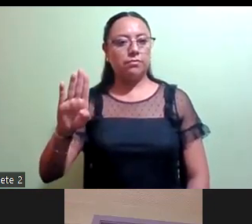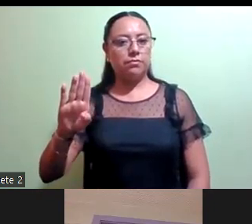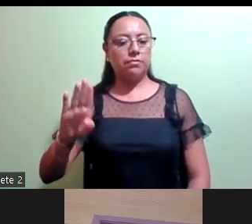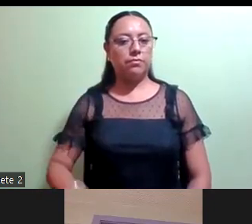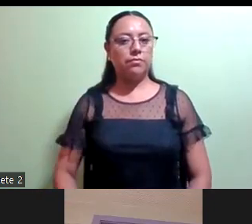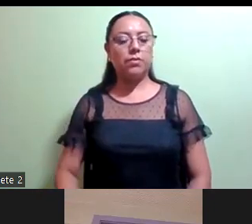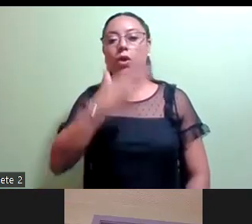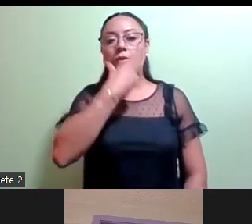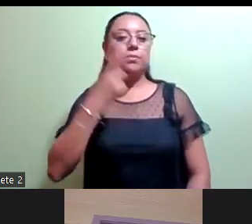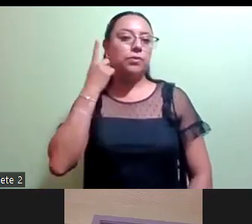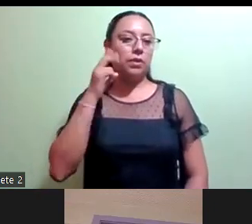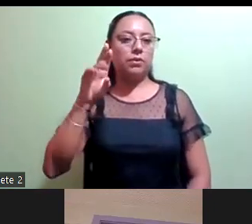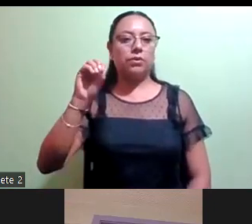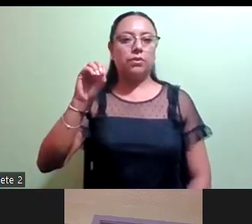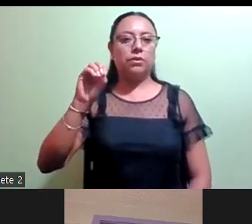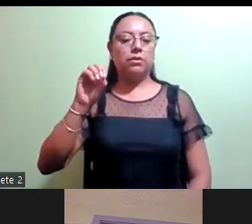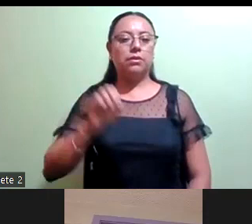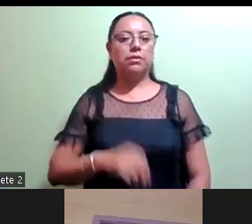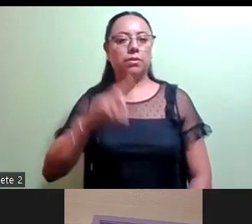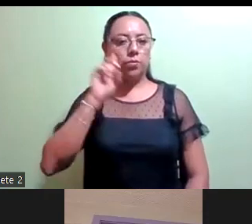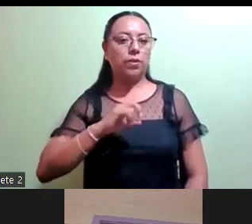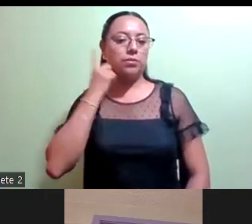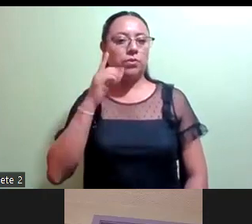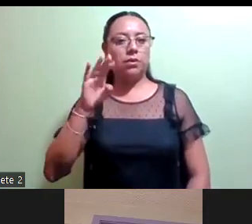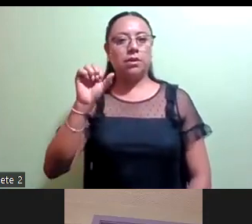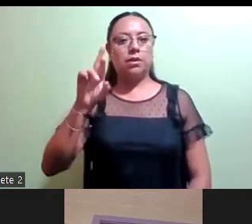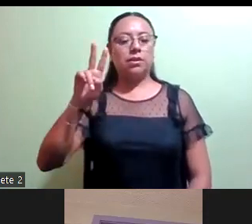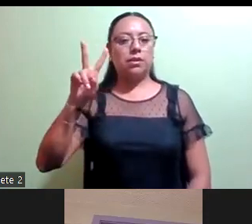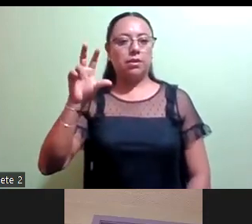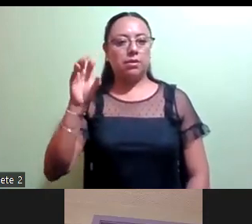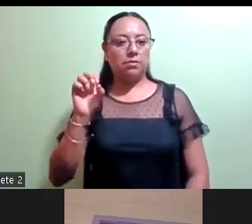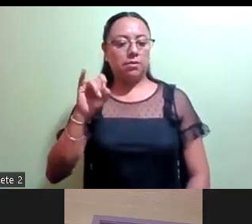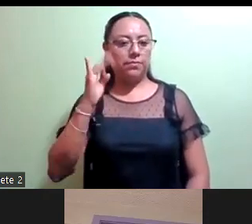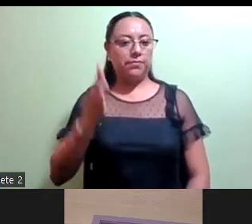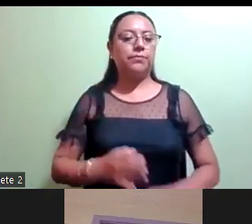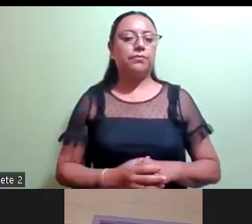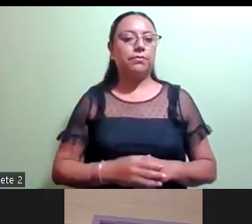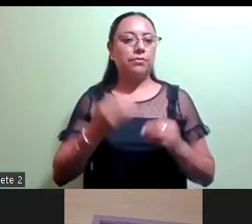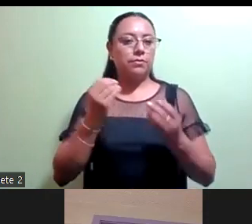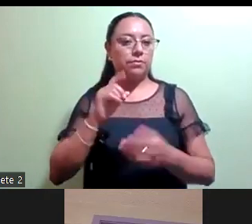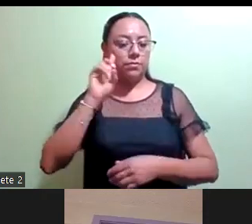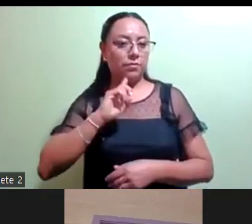Diputado Roifi Torres González. Xochitl Bravo, favor. Su cámara no está prendida, diputada Xochitl.